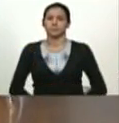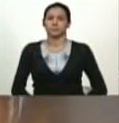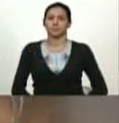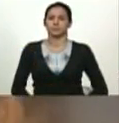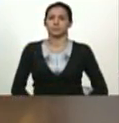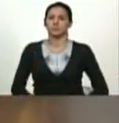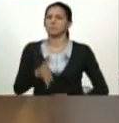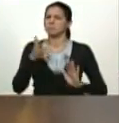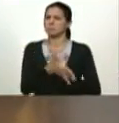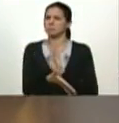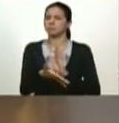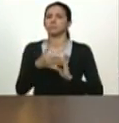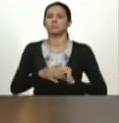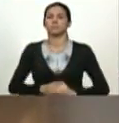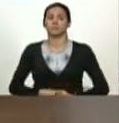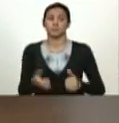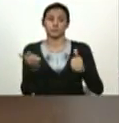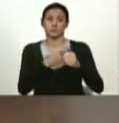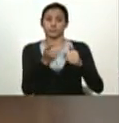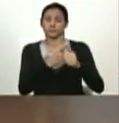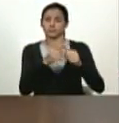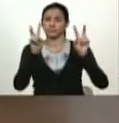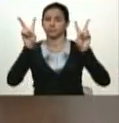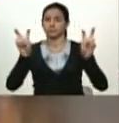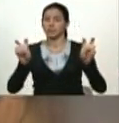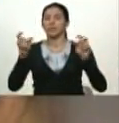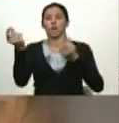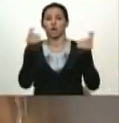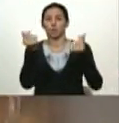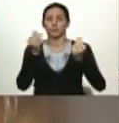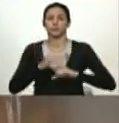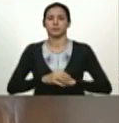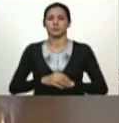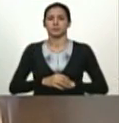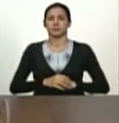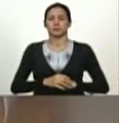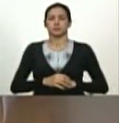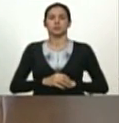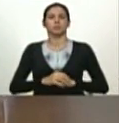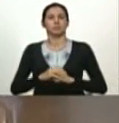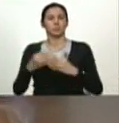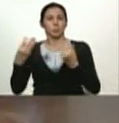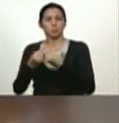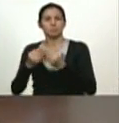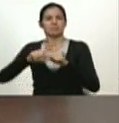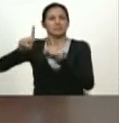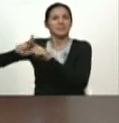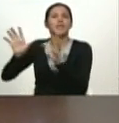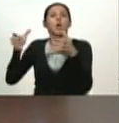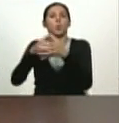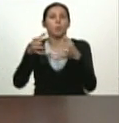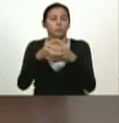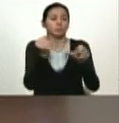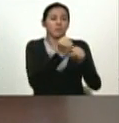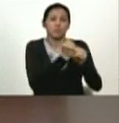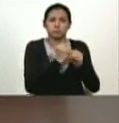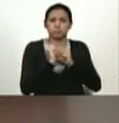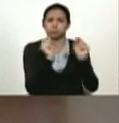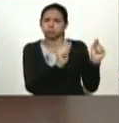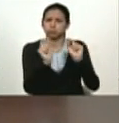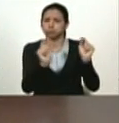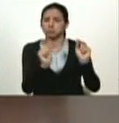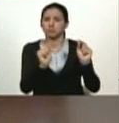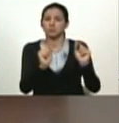sobre la agenda priorizada económica, que se ha venido trabajando con varios equipos. Agenda priorizada de